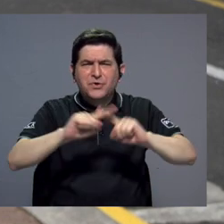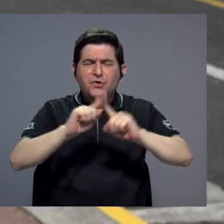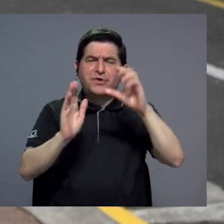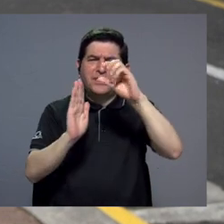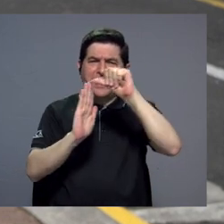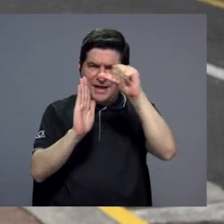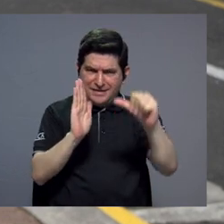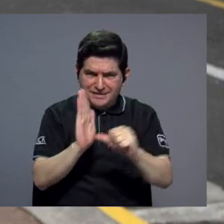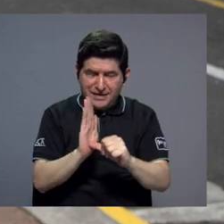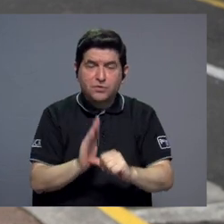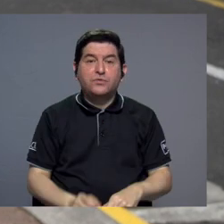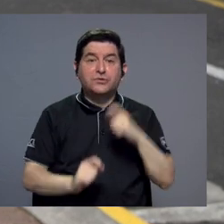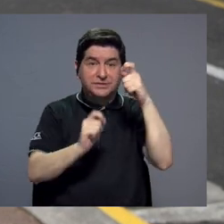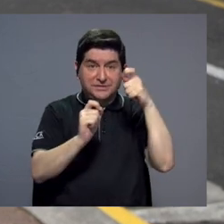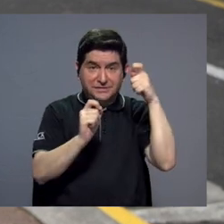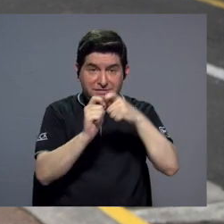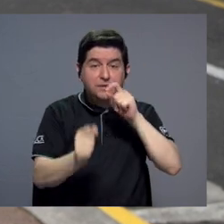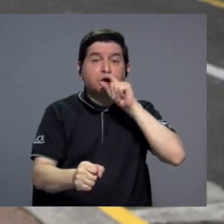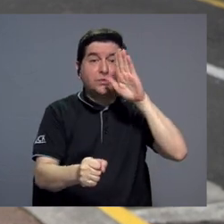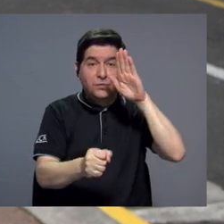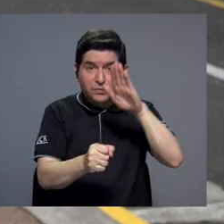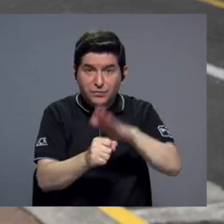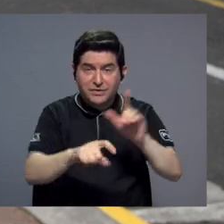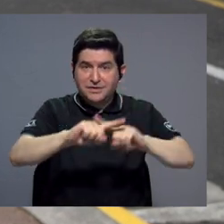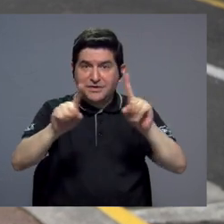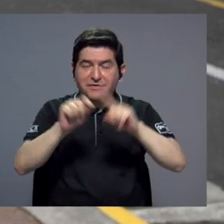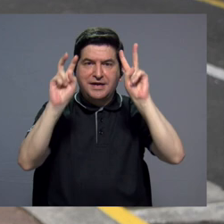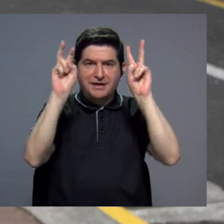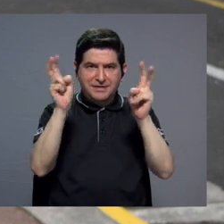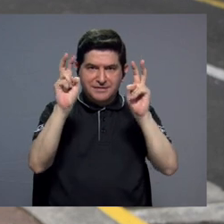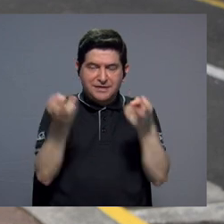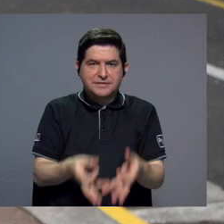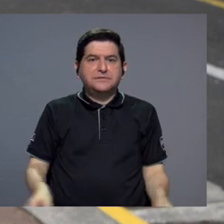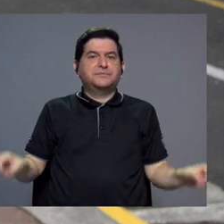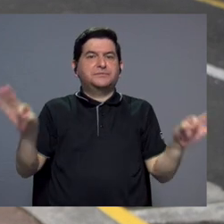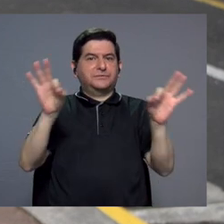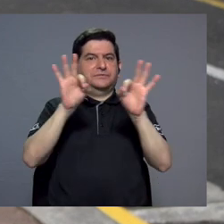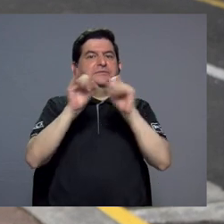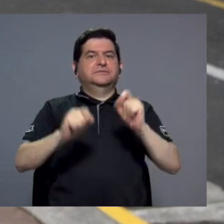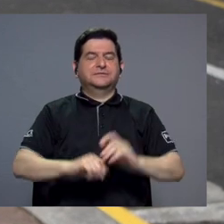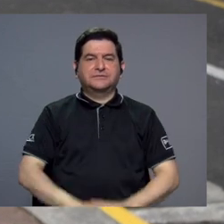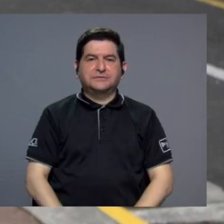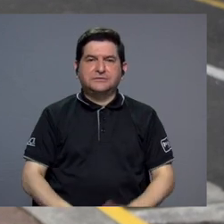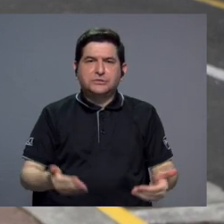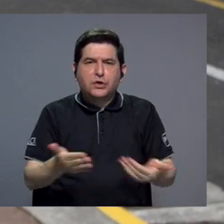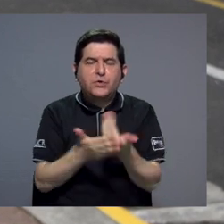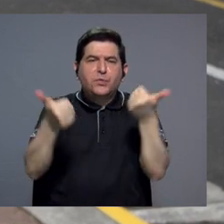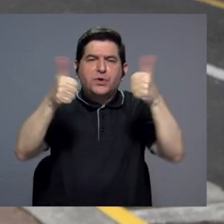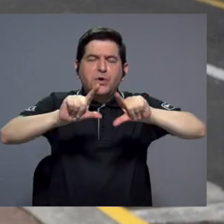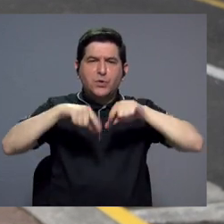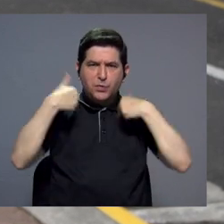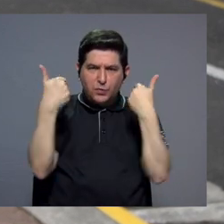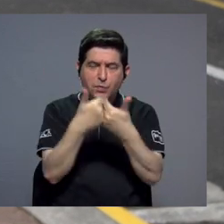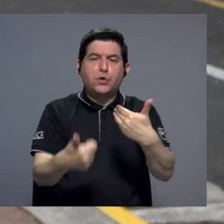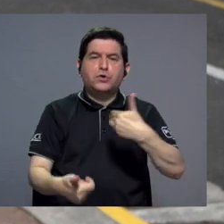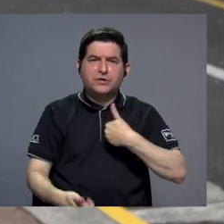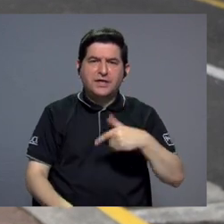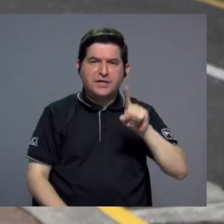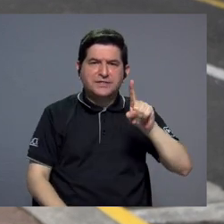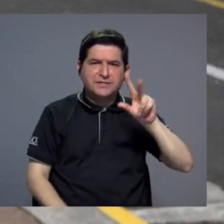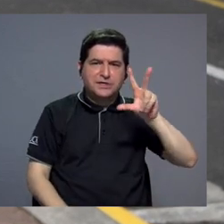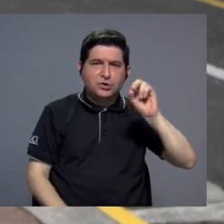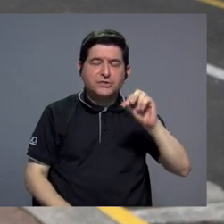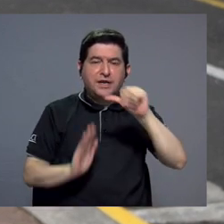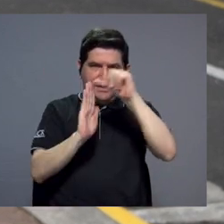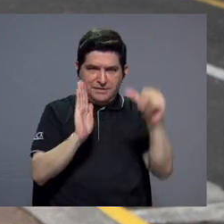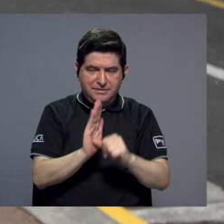varios artículos para precisar y completar distintos temas de importancia. La nueva convención colectiva cuenta con